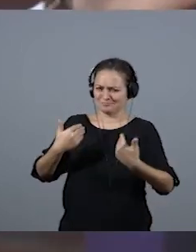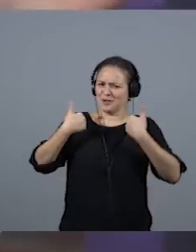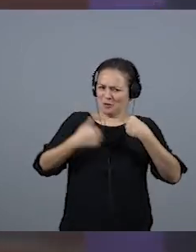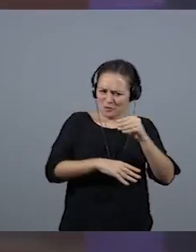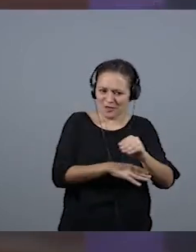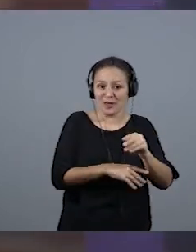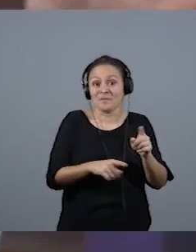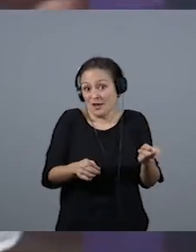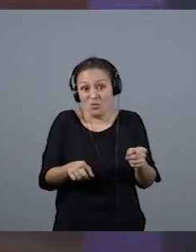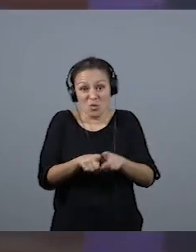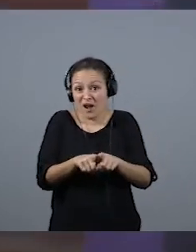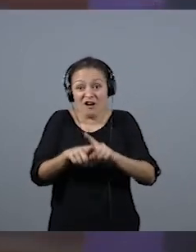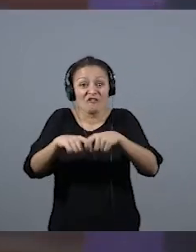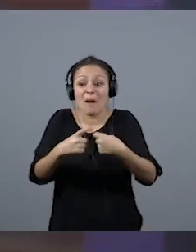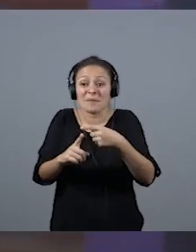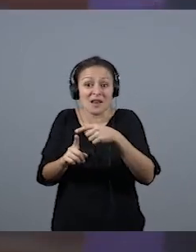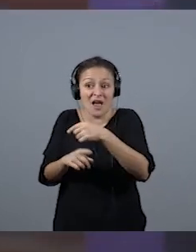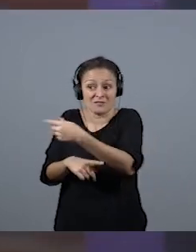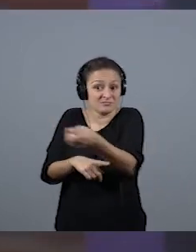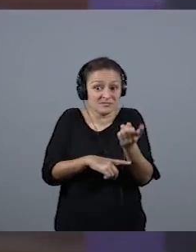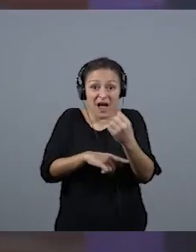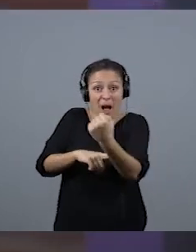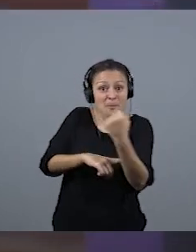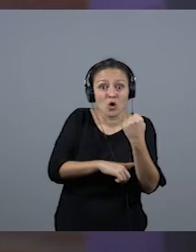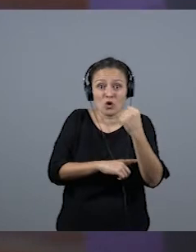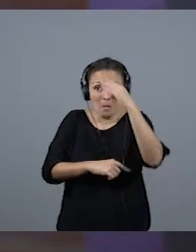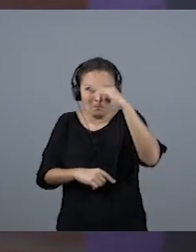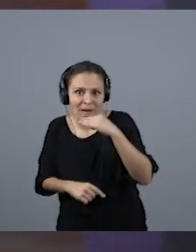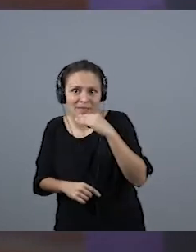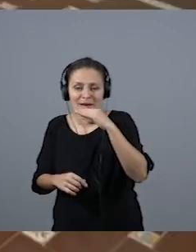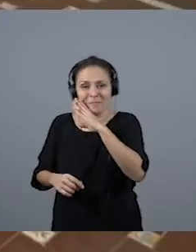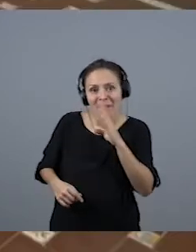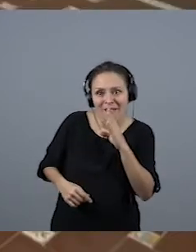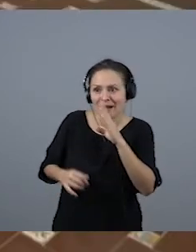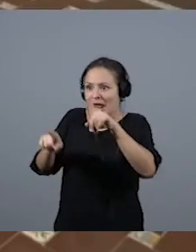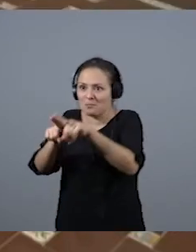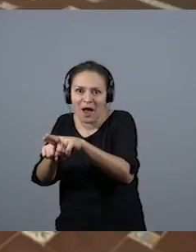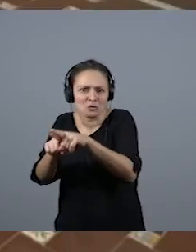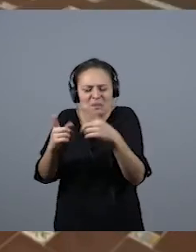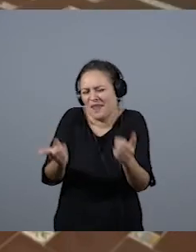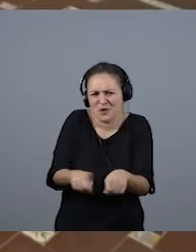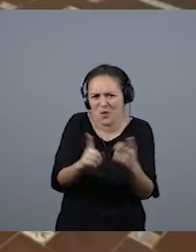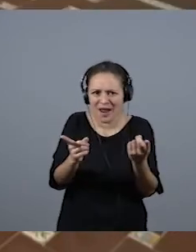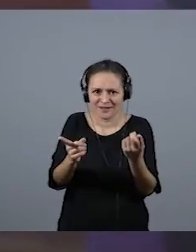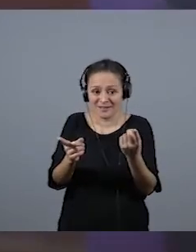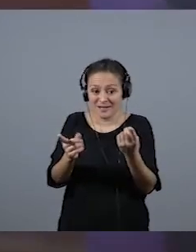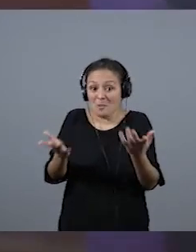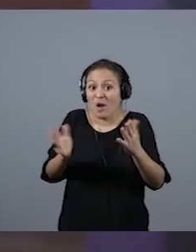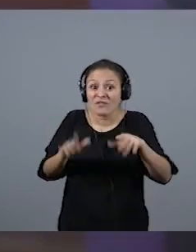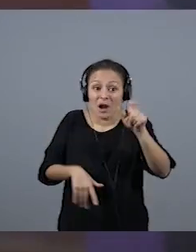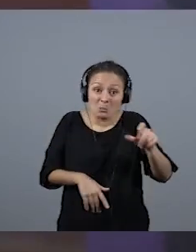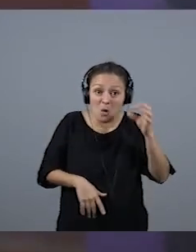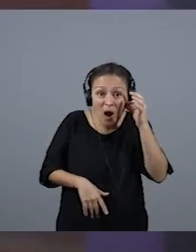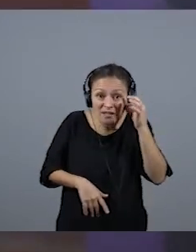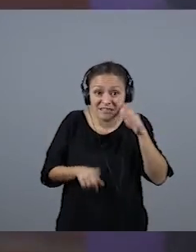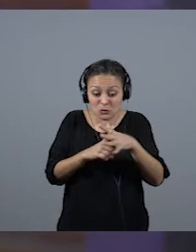padre, madre, hermanos, tía, apoyo familiar, al fin y al cabo. Si no lo tienes, no tienes nada que hacer. Se ve abocada precisamente por el hecho de